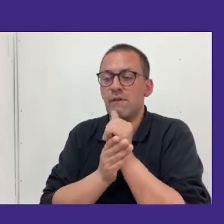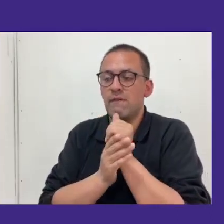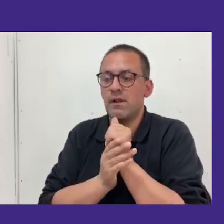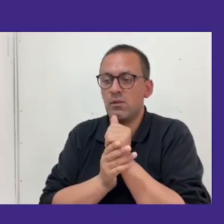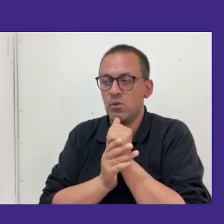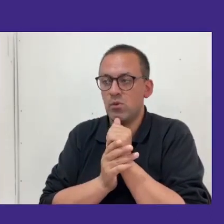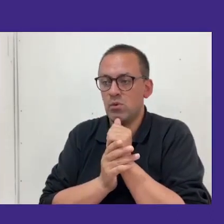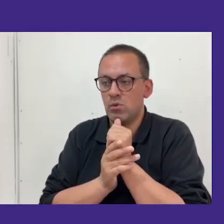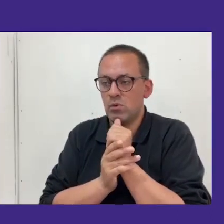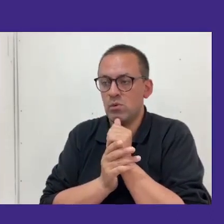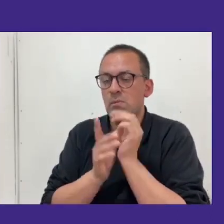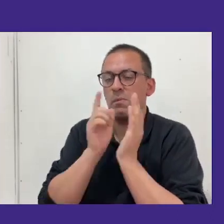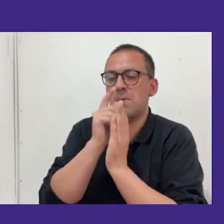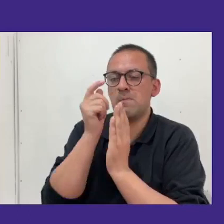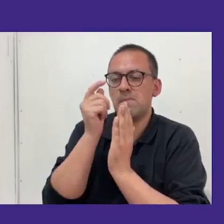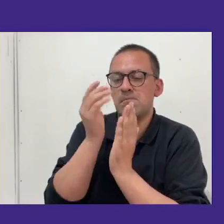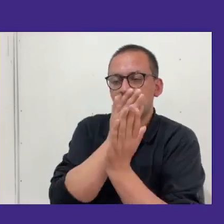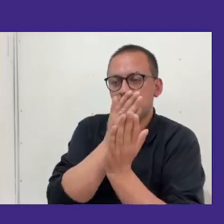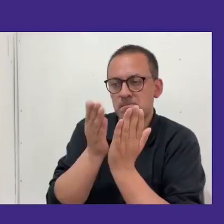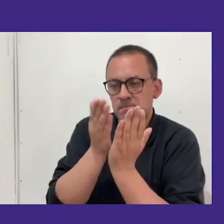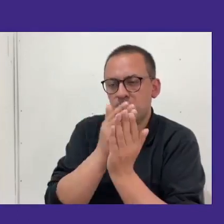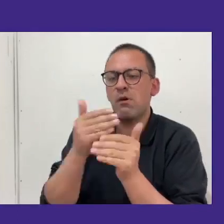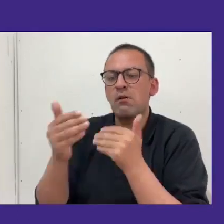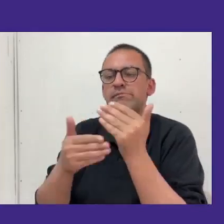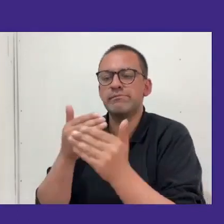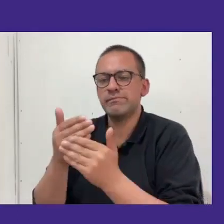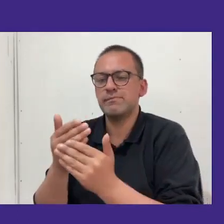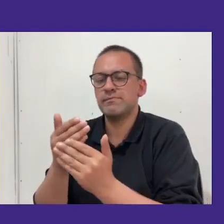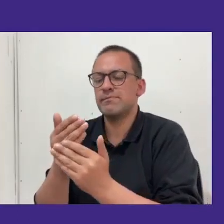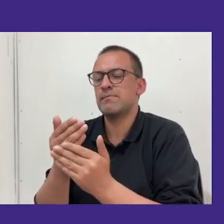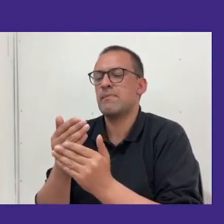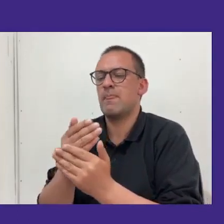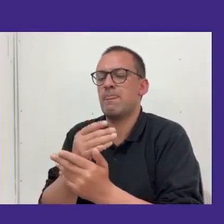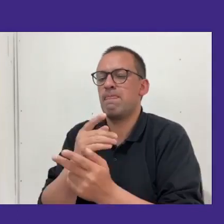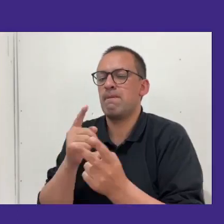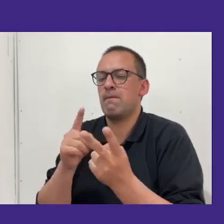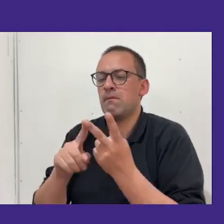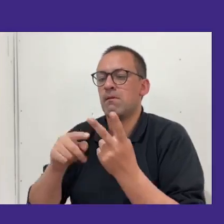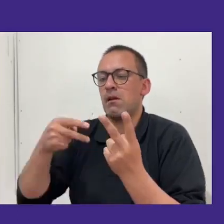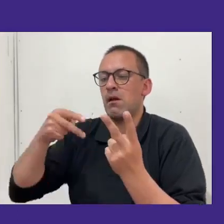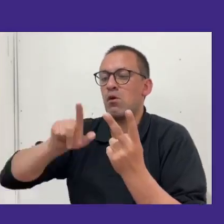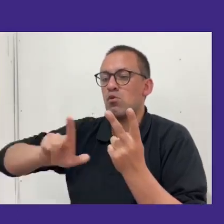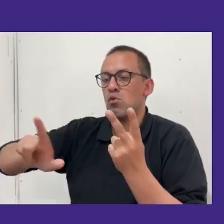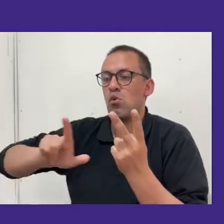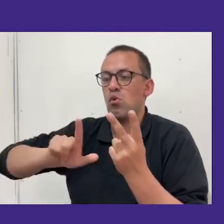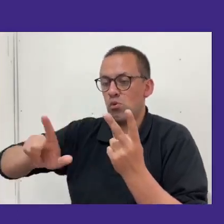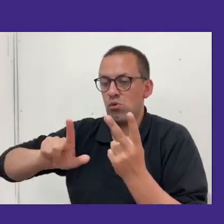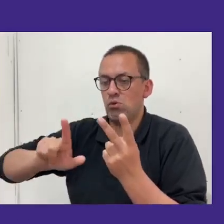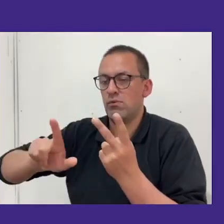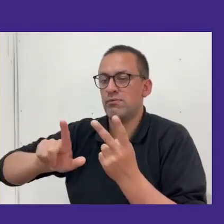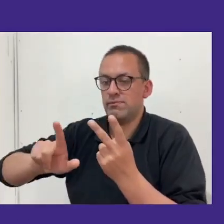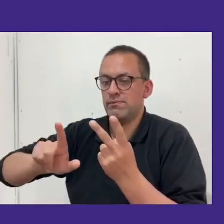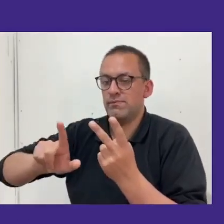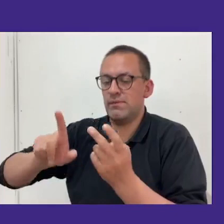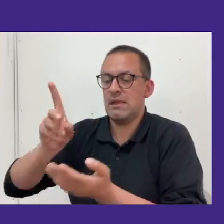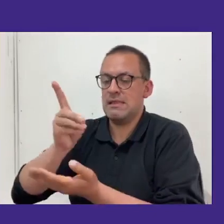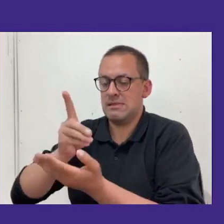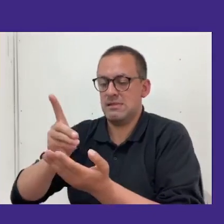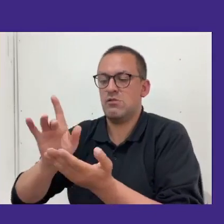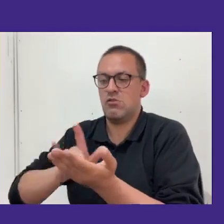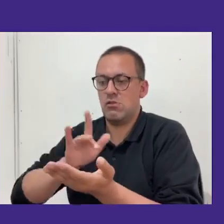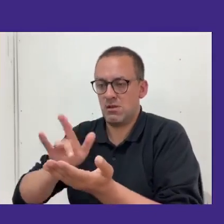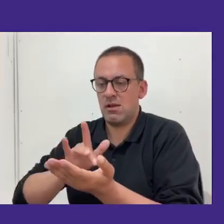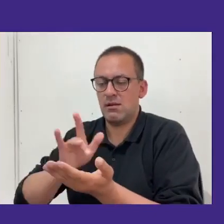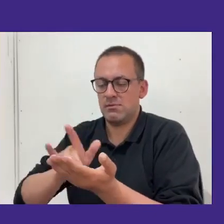revisión que estamos ahora en progreso de la revisión final. En julio se logró el diseño online y